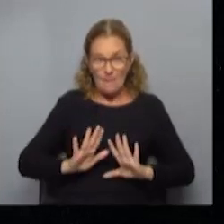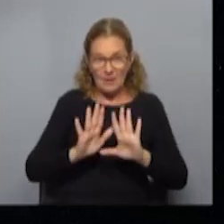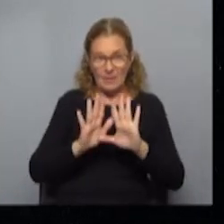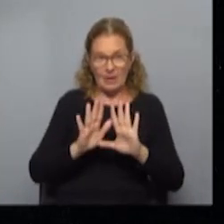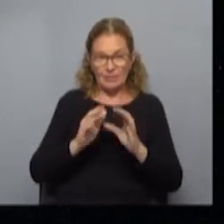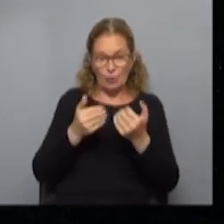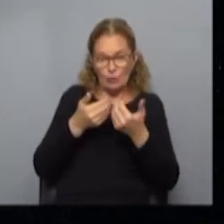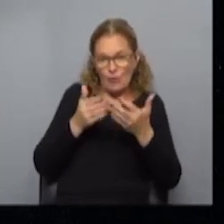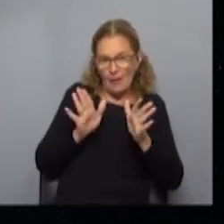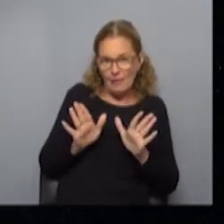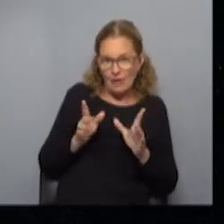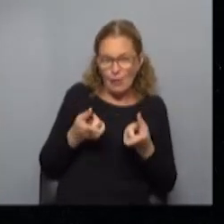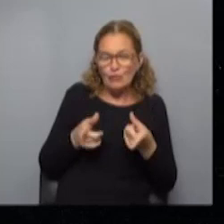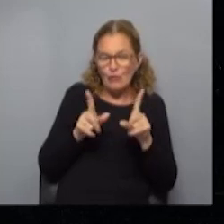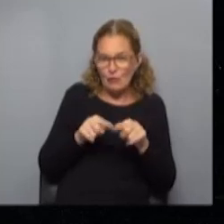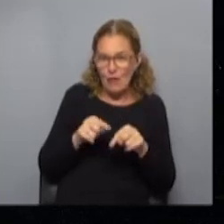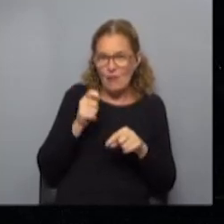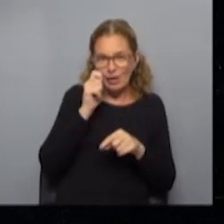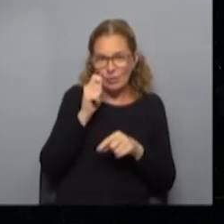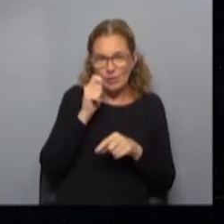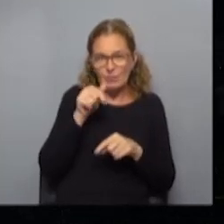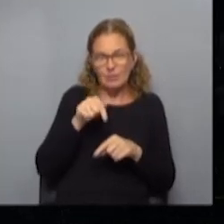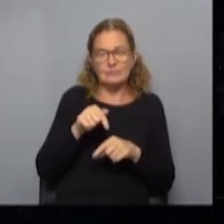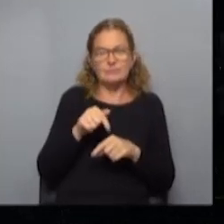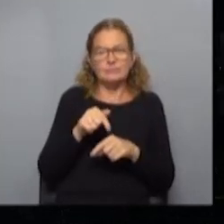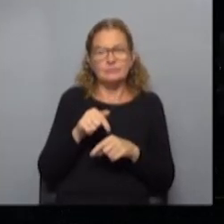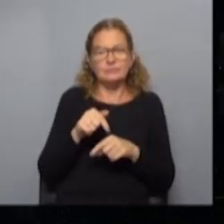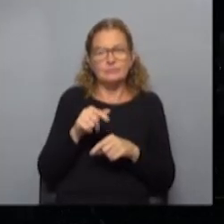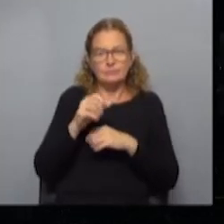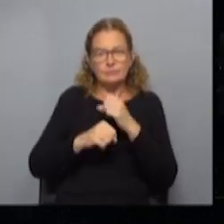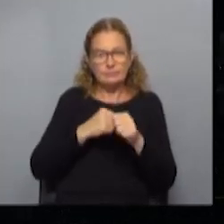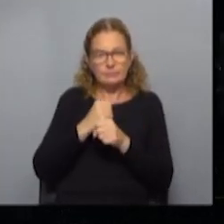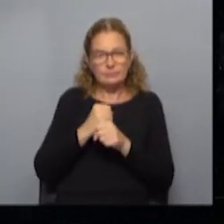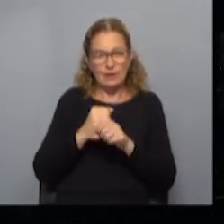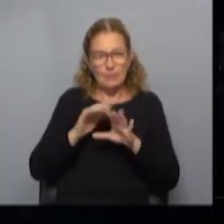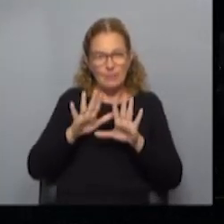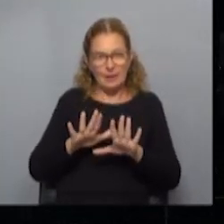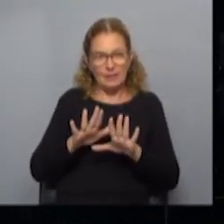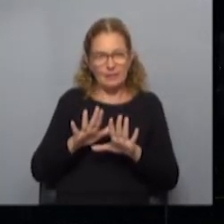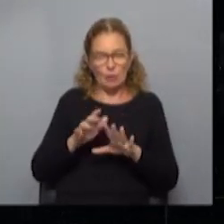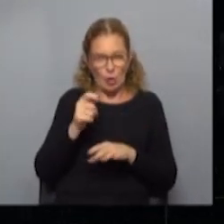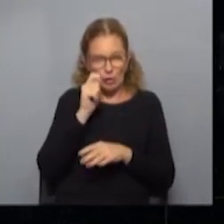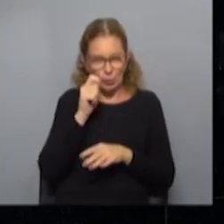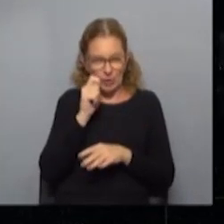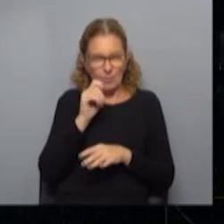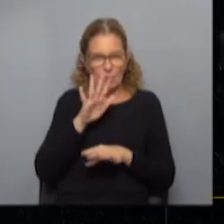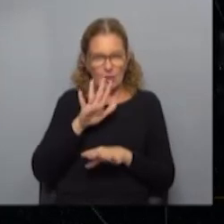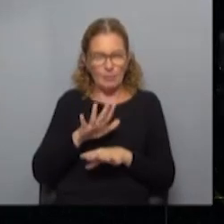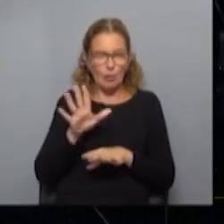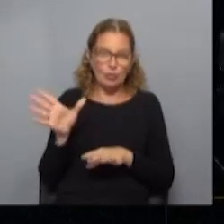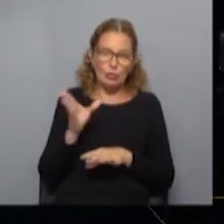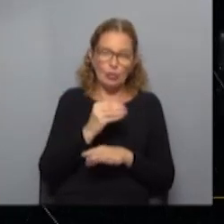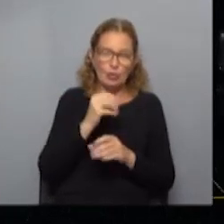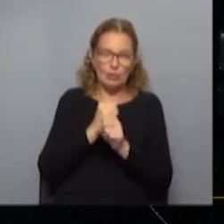para cuando se reactive el turismo, y así fue, tuvimos un año un poco de receso en Rocha a nivel de turismo, donde todos los